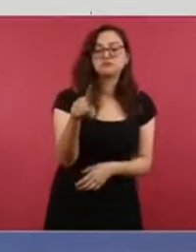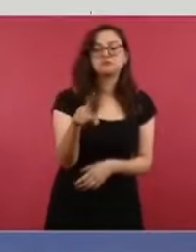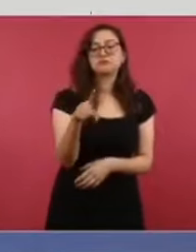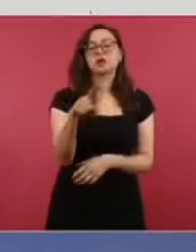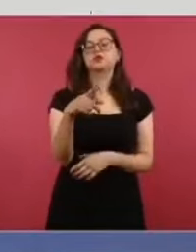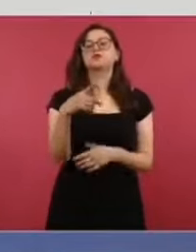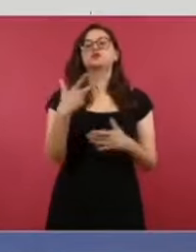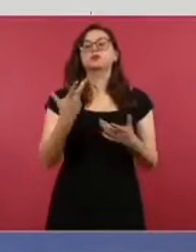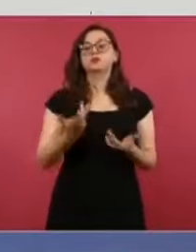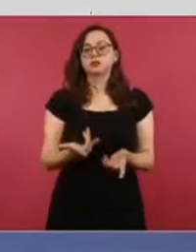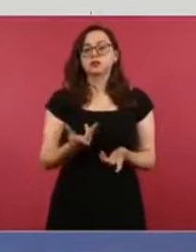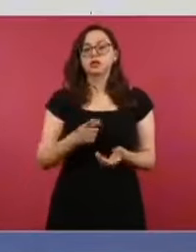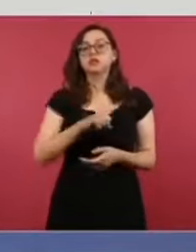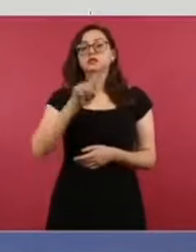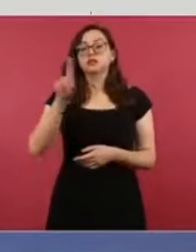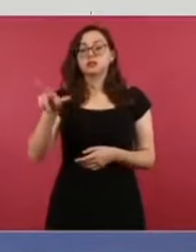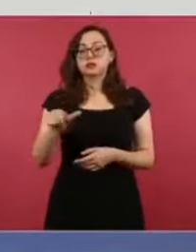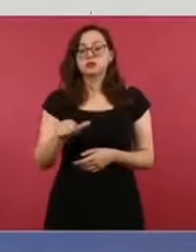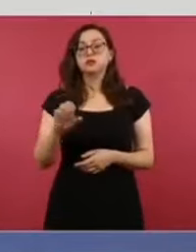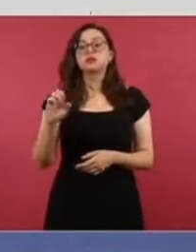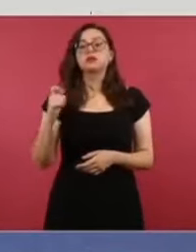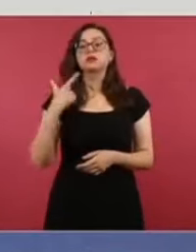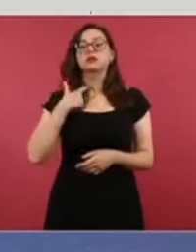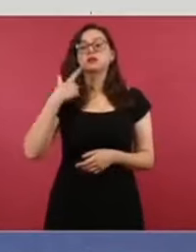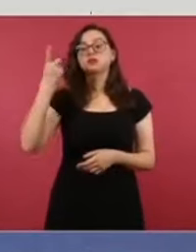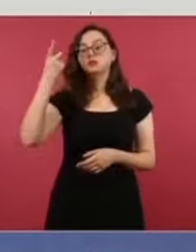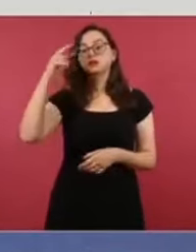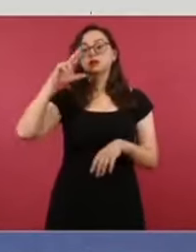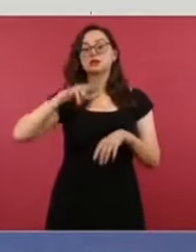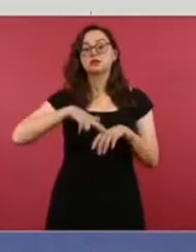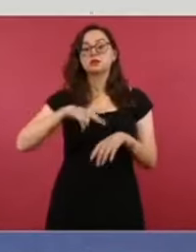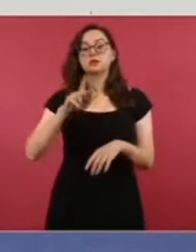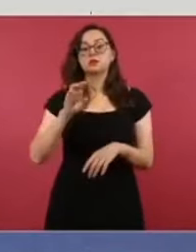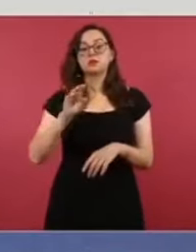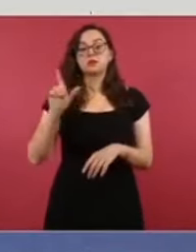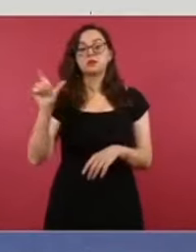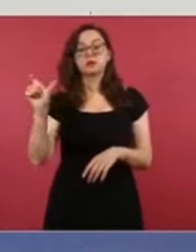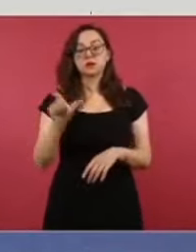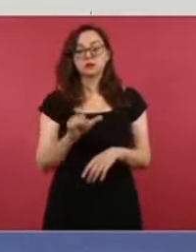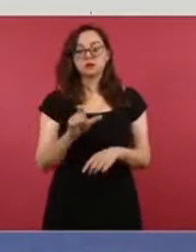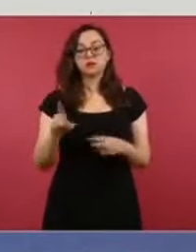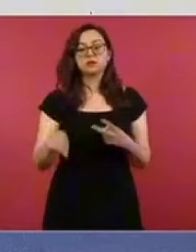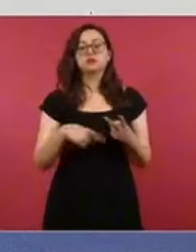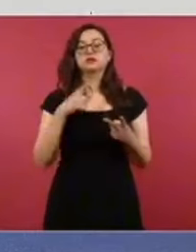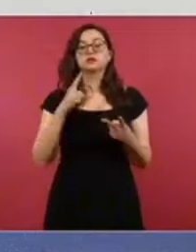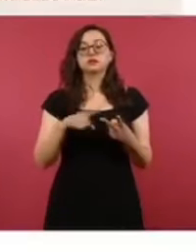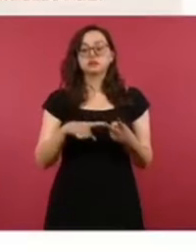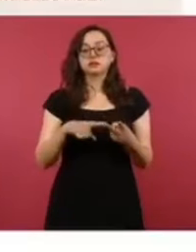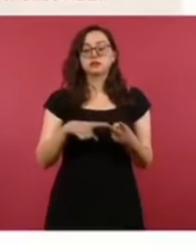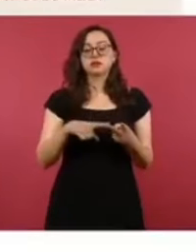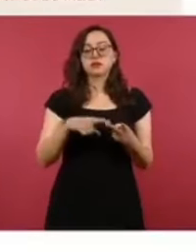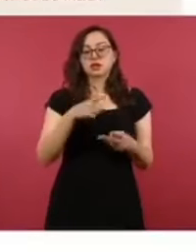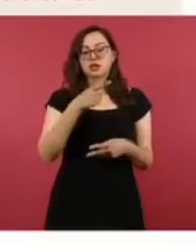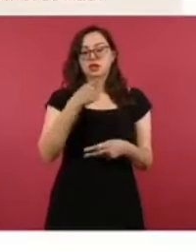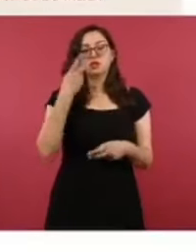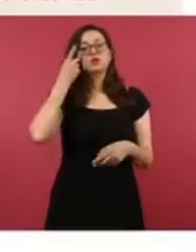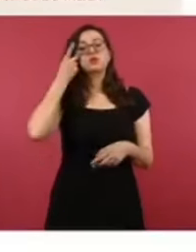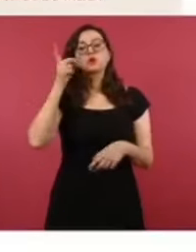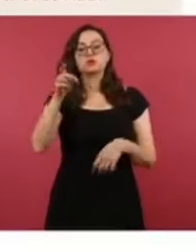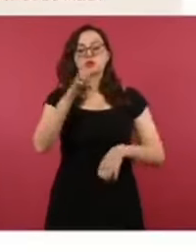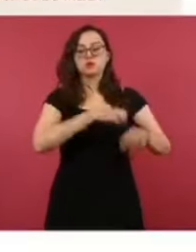denuncia un exdirector de Pemex y el vendedor, el dueño de AMSA, fueron detenidos.